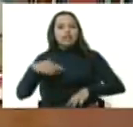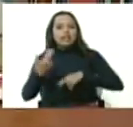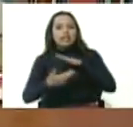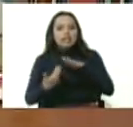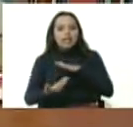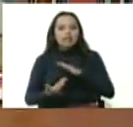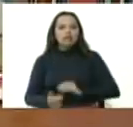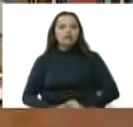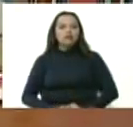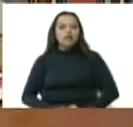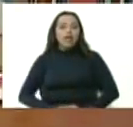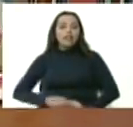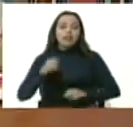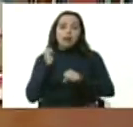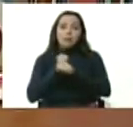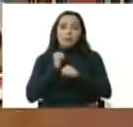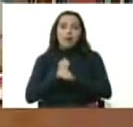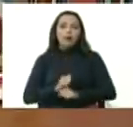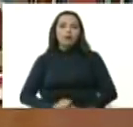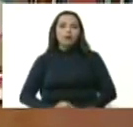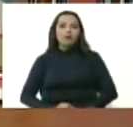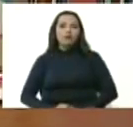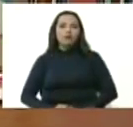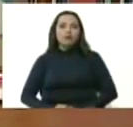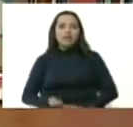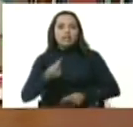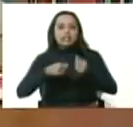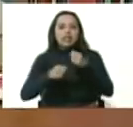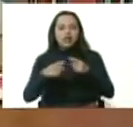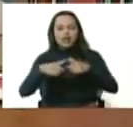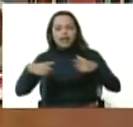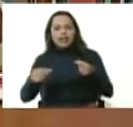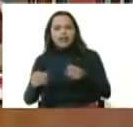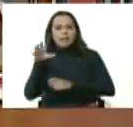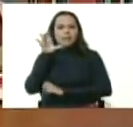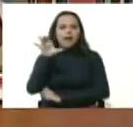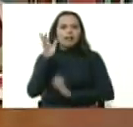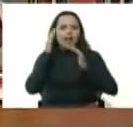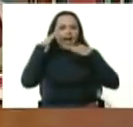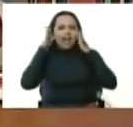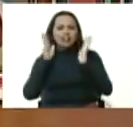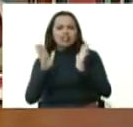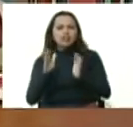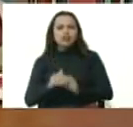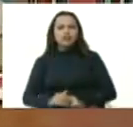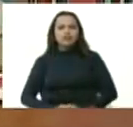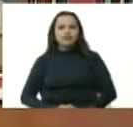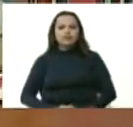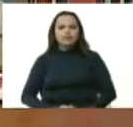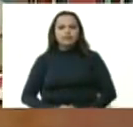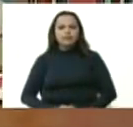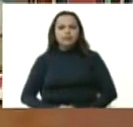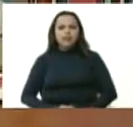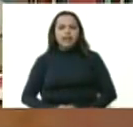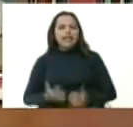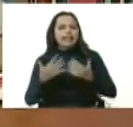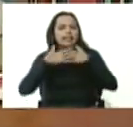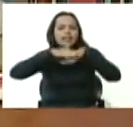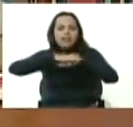su empleo sus ingresos el carnet de la patria su atención integral